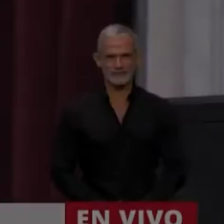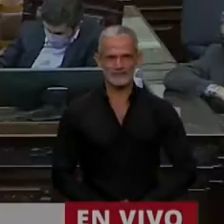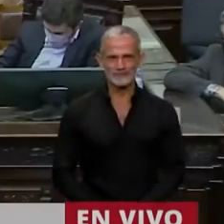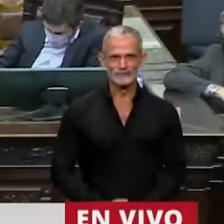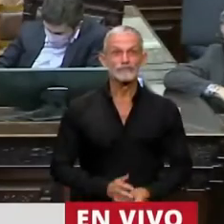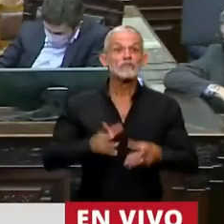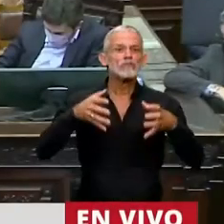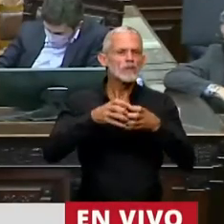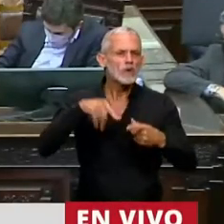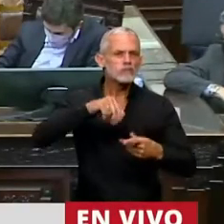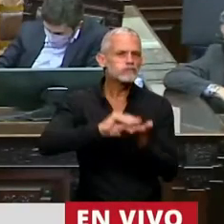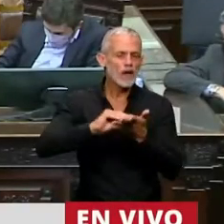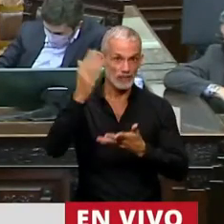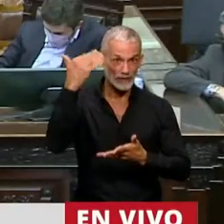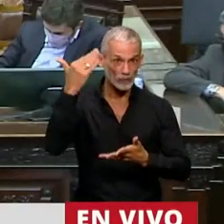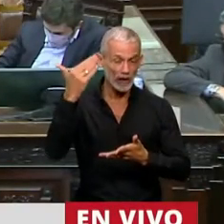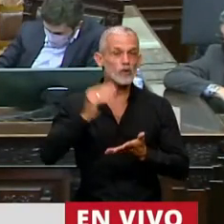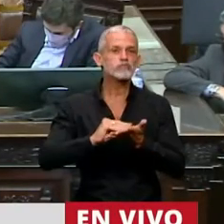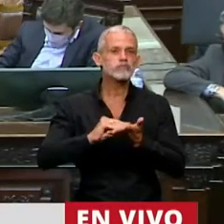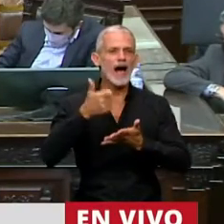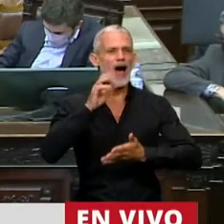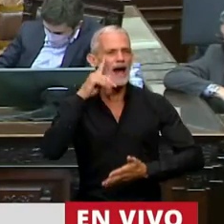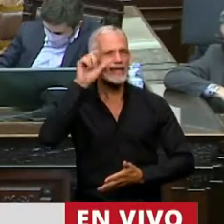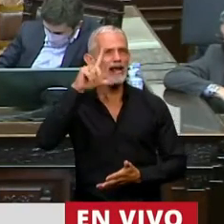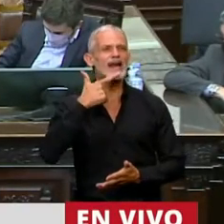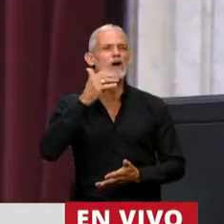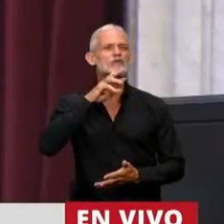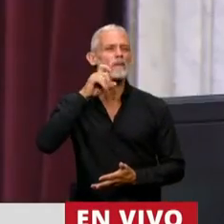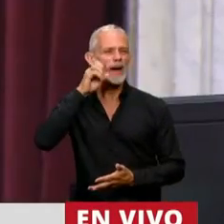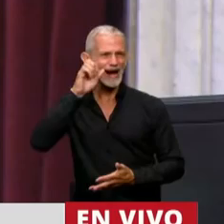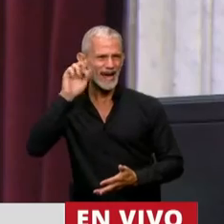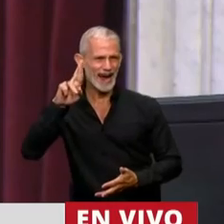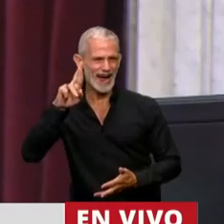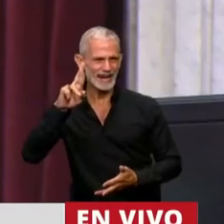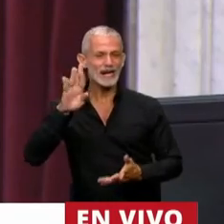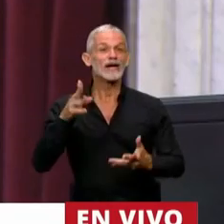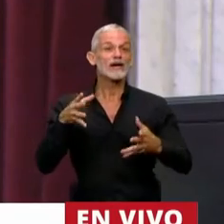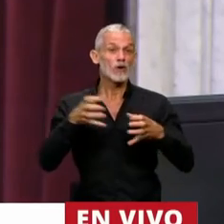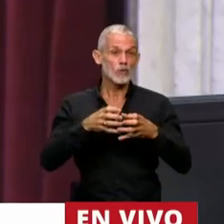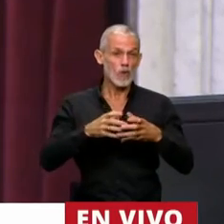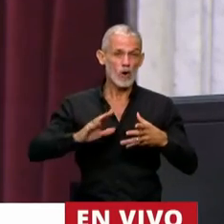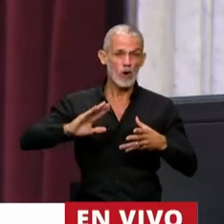Tiene la palabra el diputado Ariel Rauschenberger, frente de todos, La Pampa.